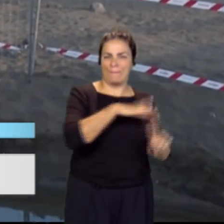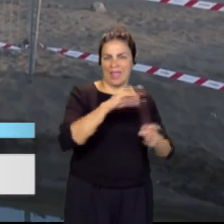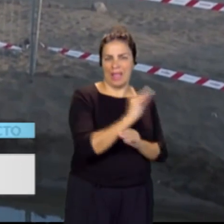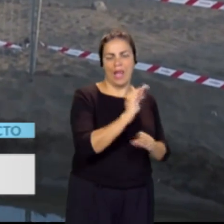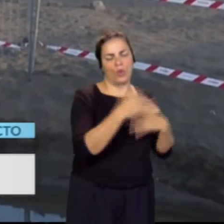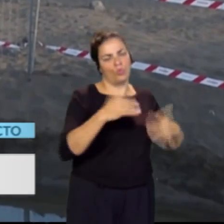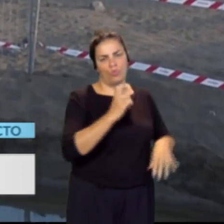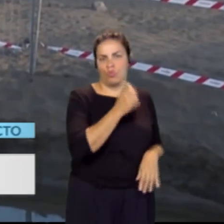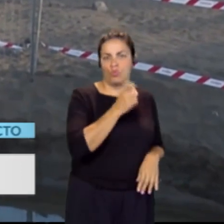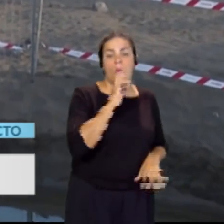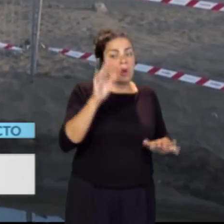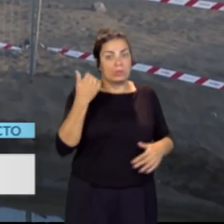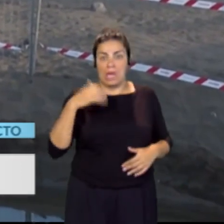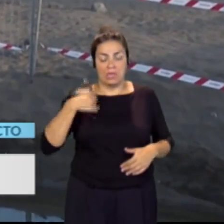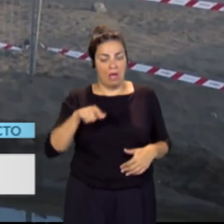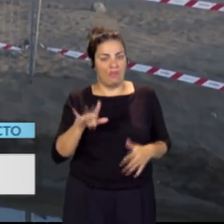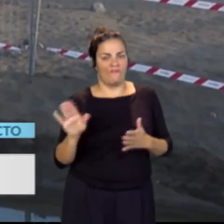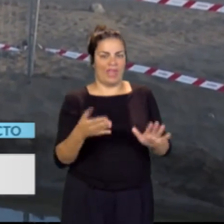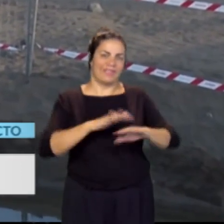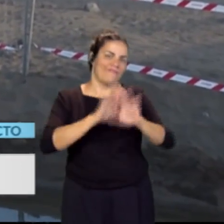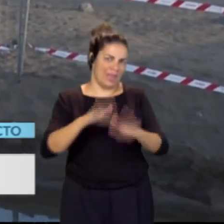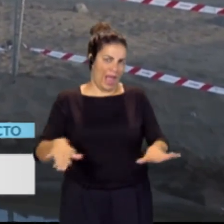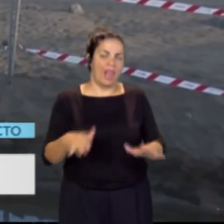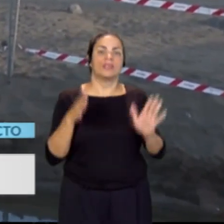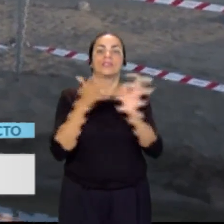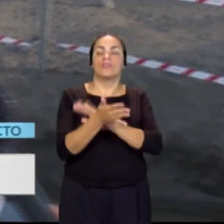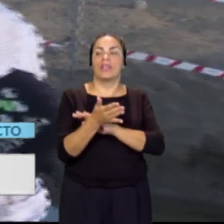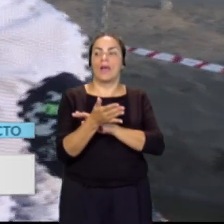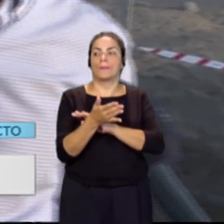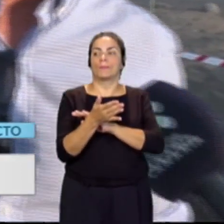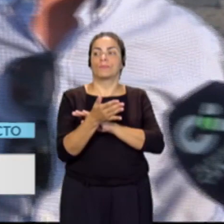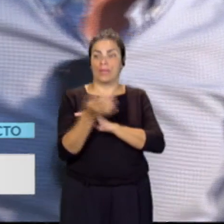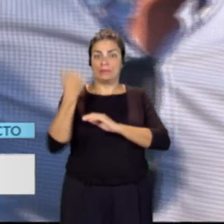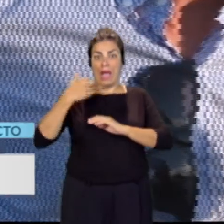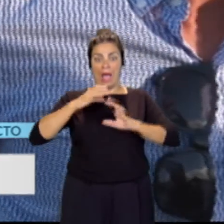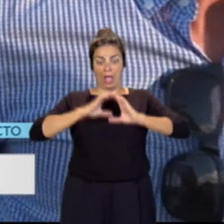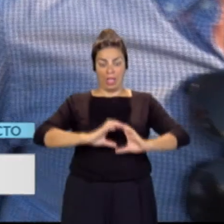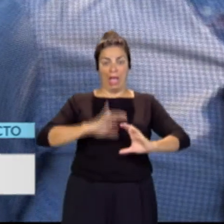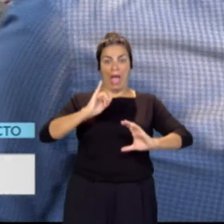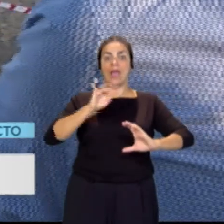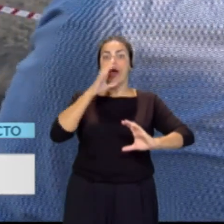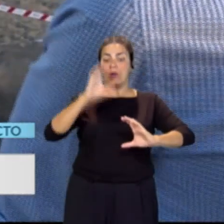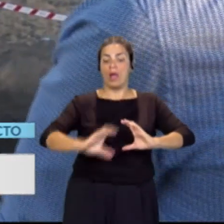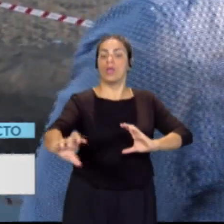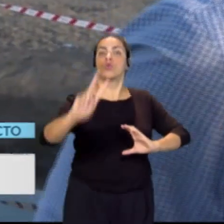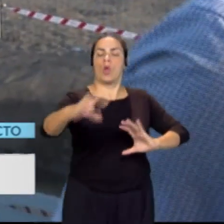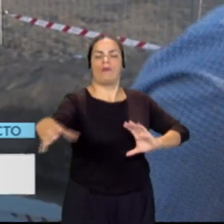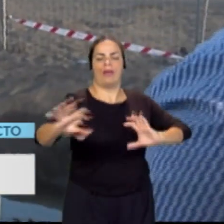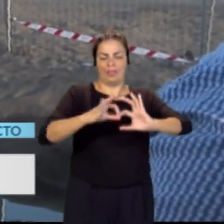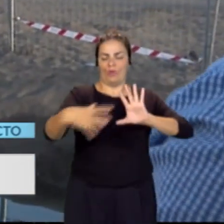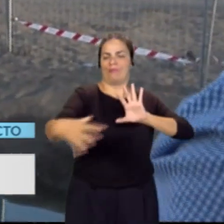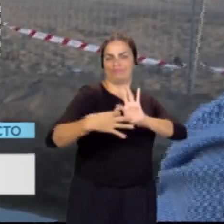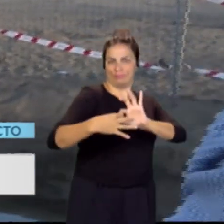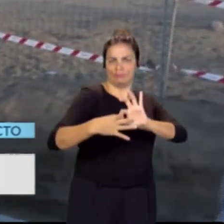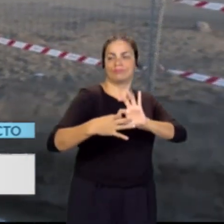ya estamos en la fase final que consiste en la conexión de la conducción existente con la nueva conducción. Con eso vamos a